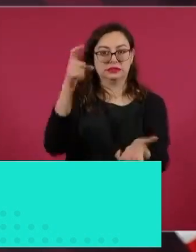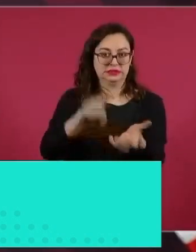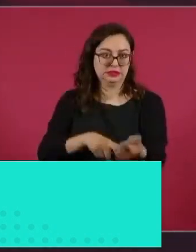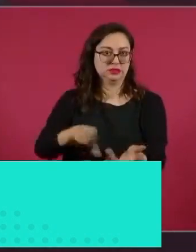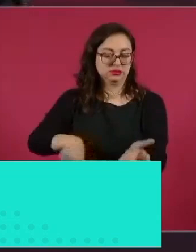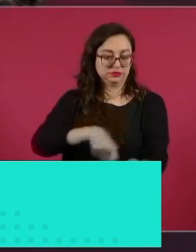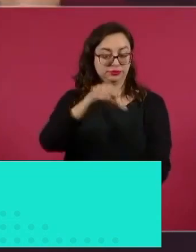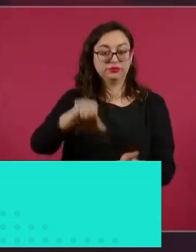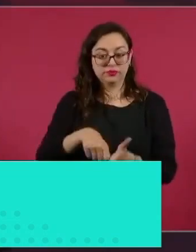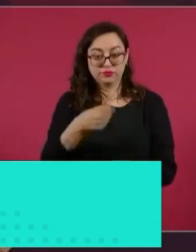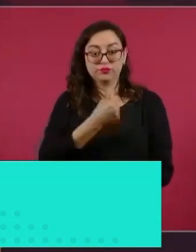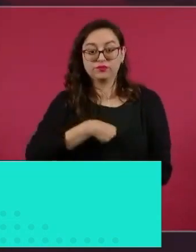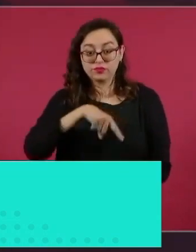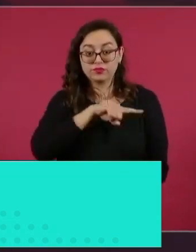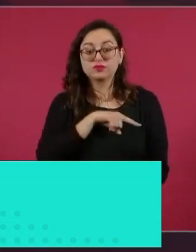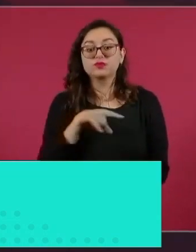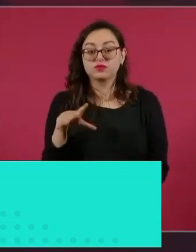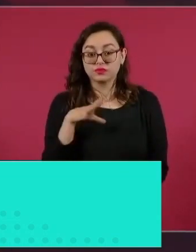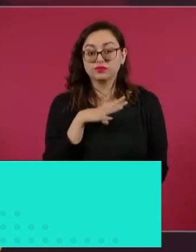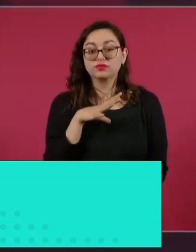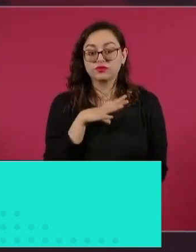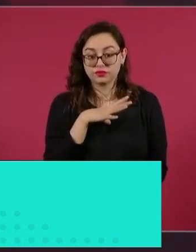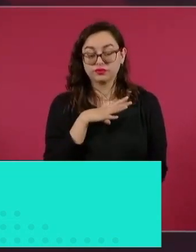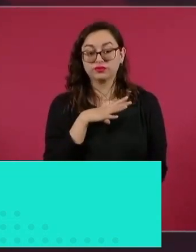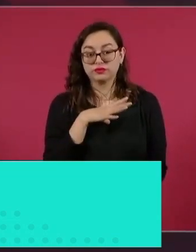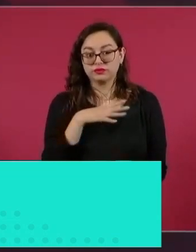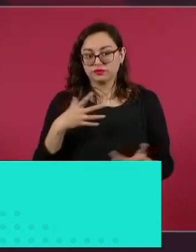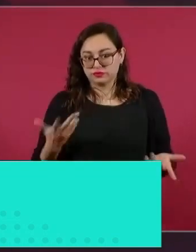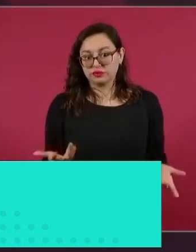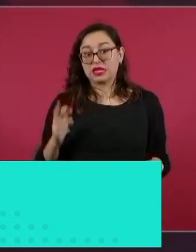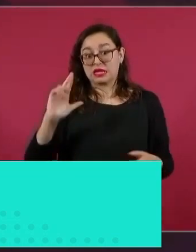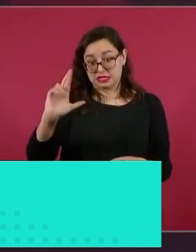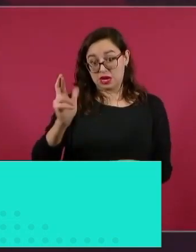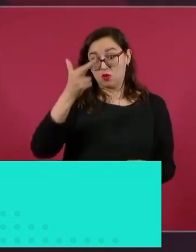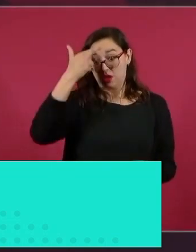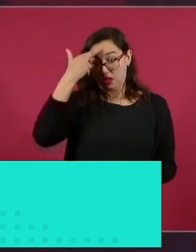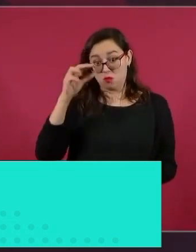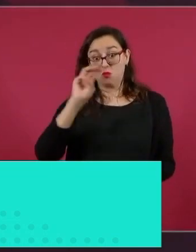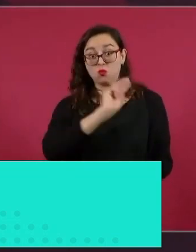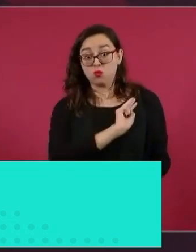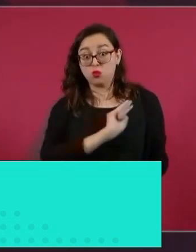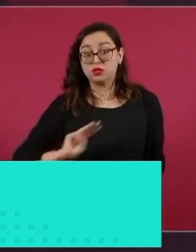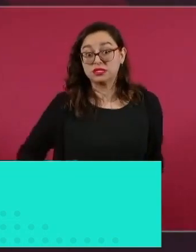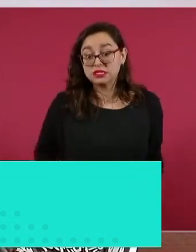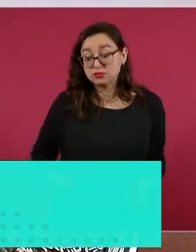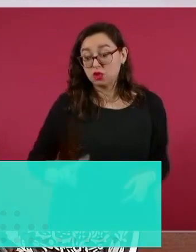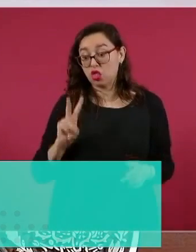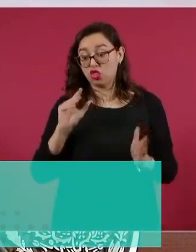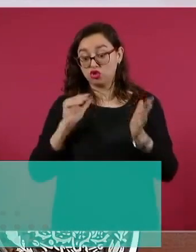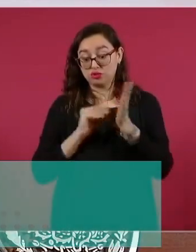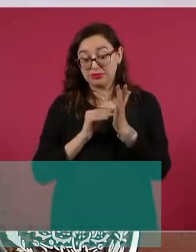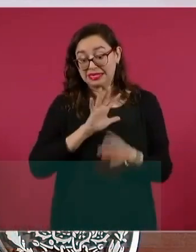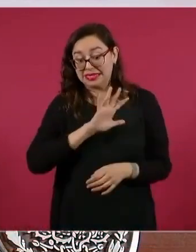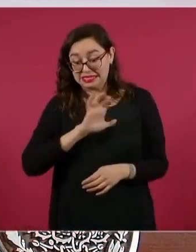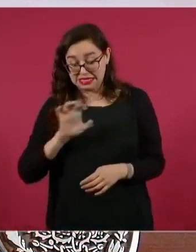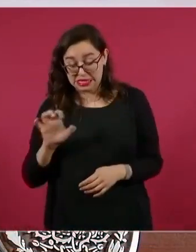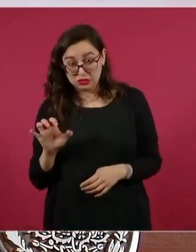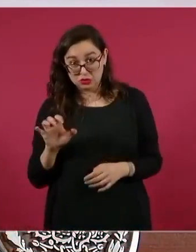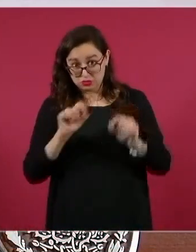Acuérdense que son cerca de 2 mil municipios, municipios y aquí estamos hablando de 11 mil